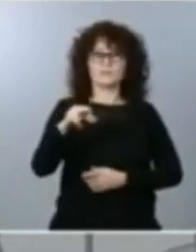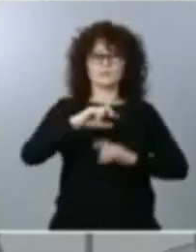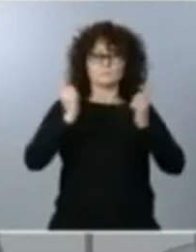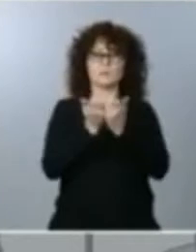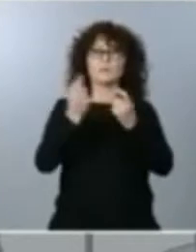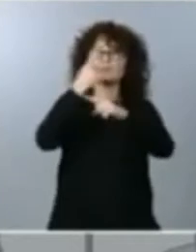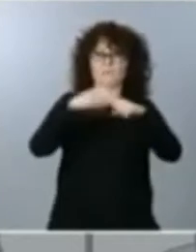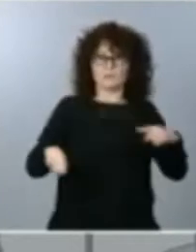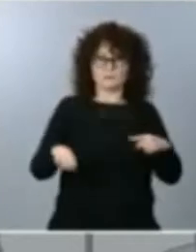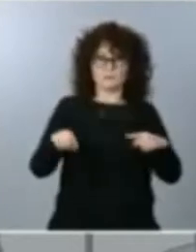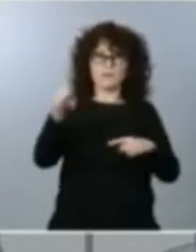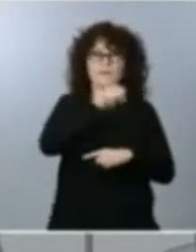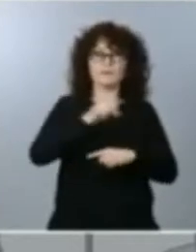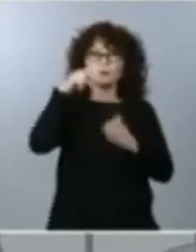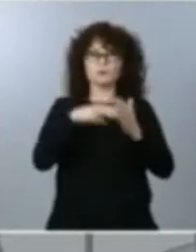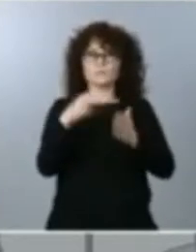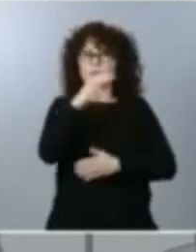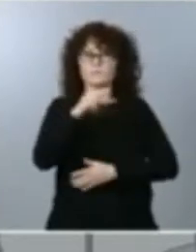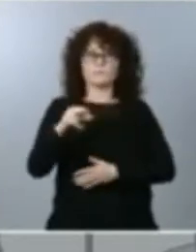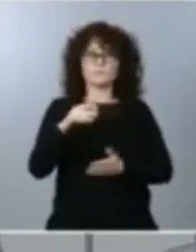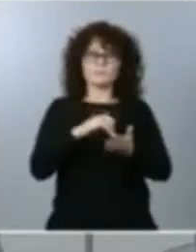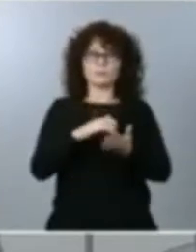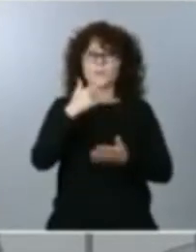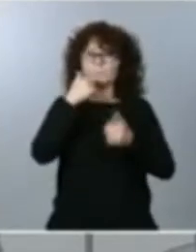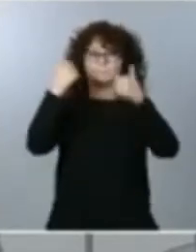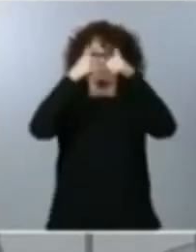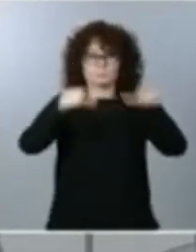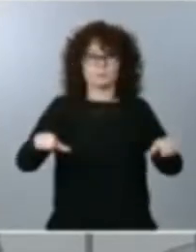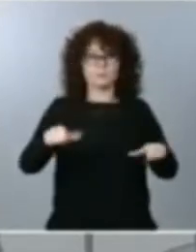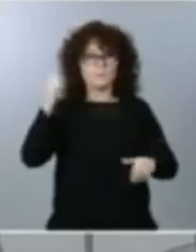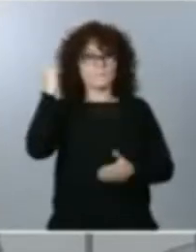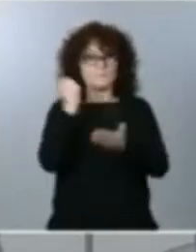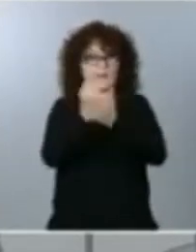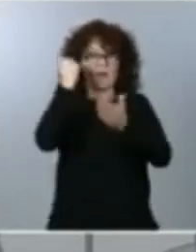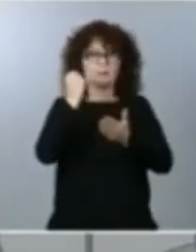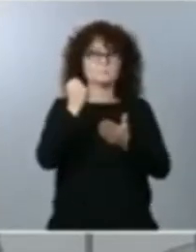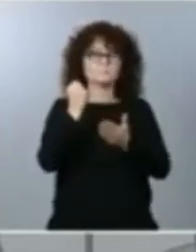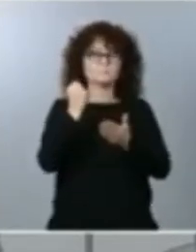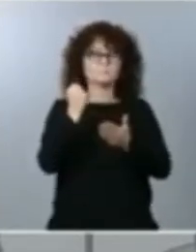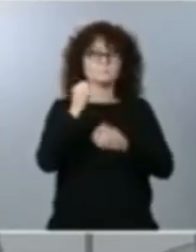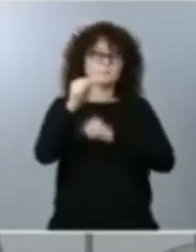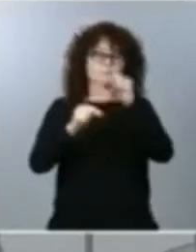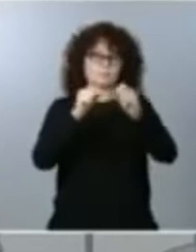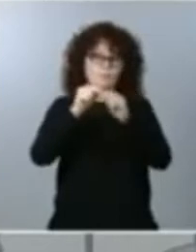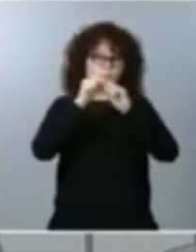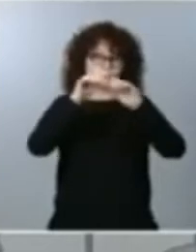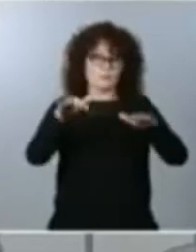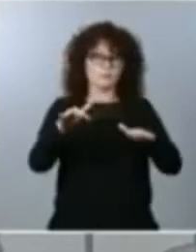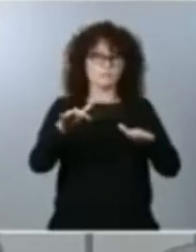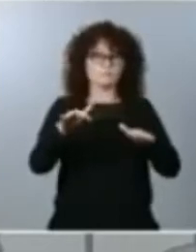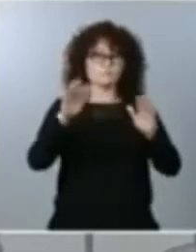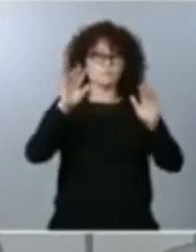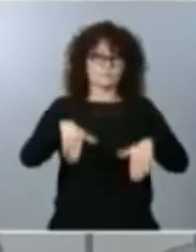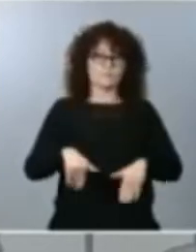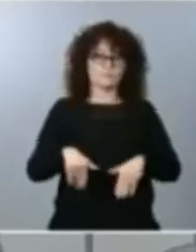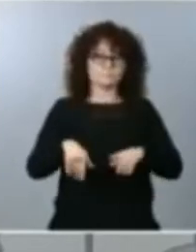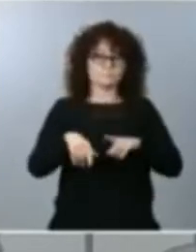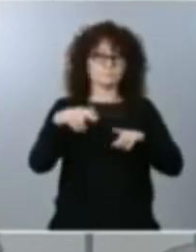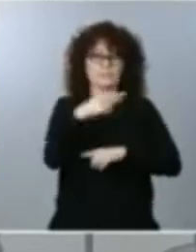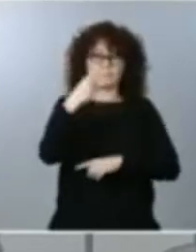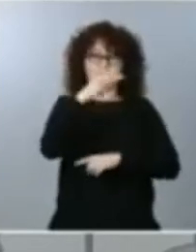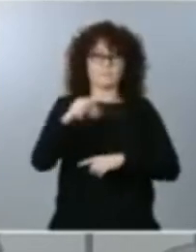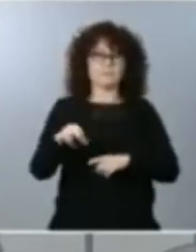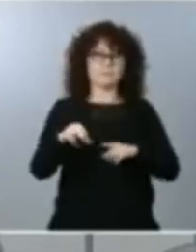está tristemente marcado por el coronavirus y el G20 no ha sido la excepción. No ha sido un año sencillo